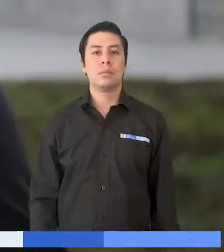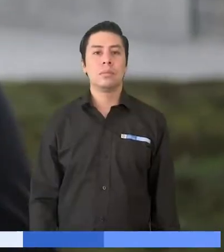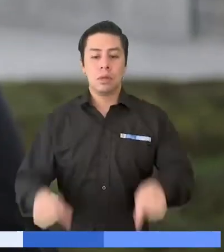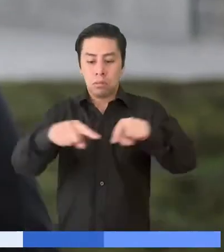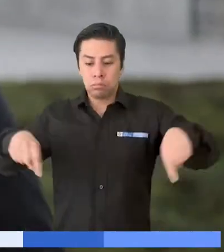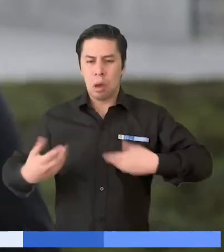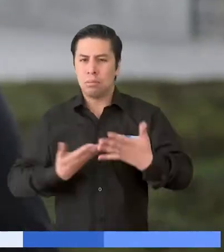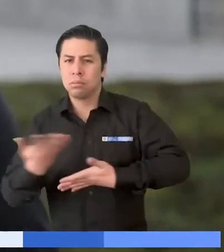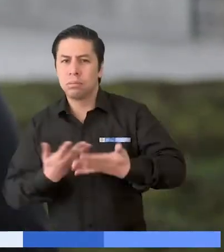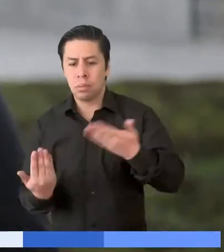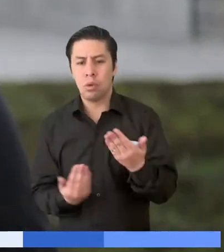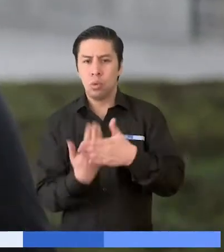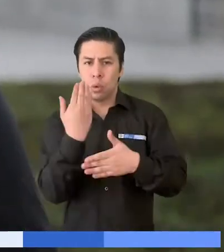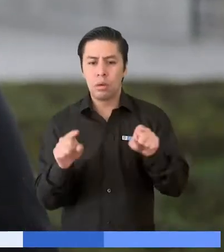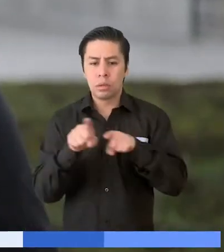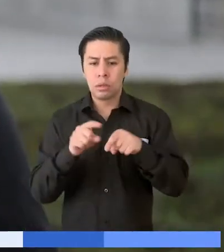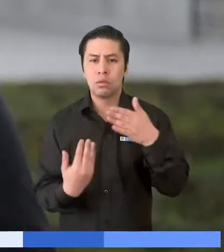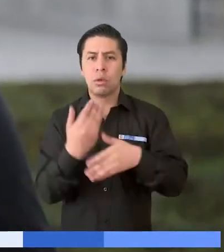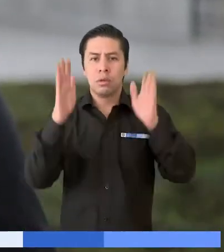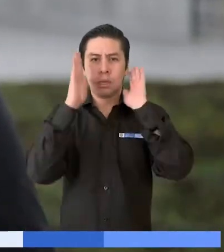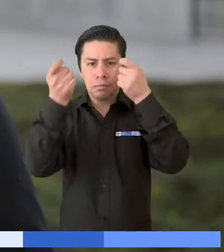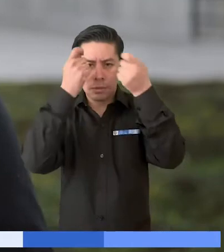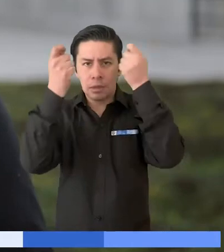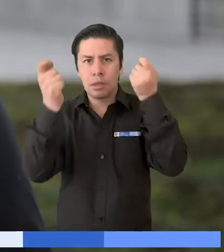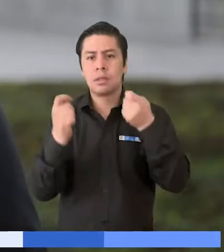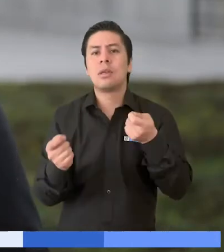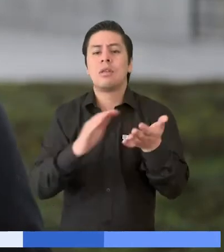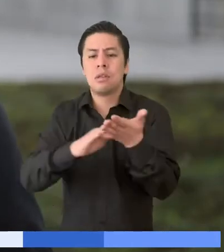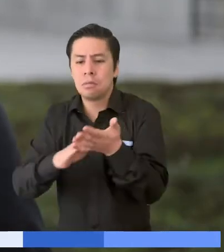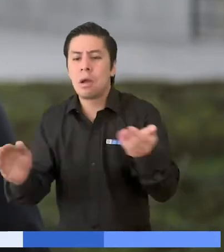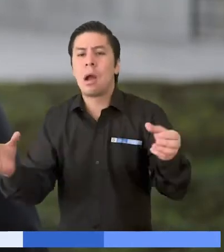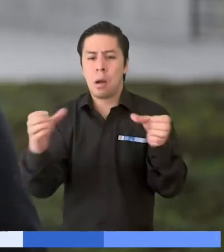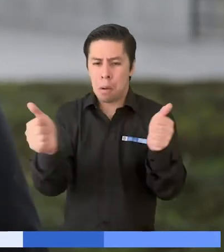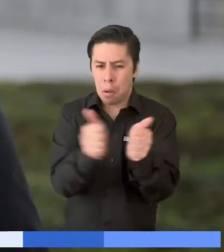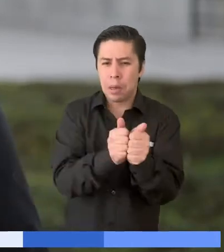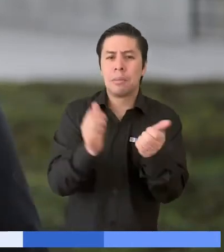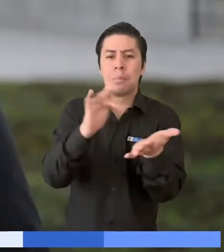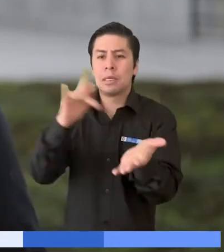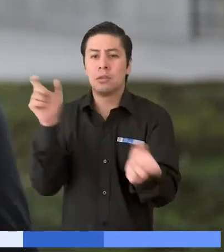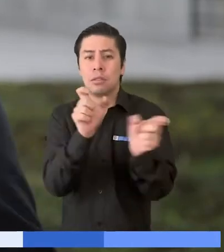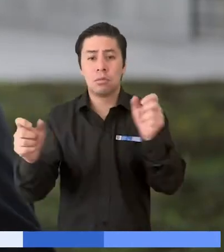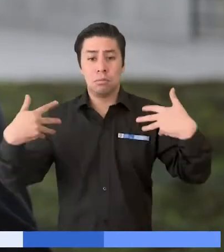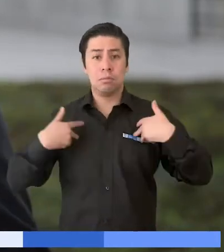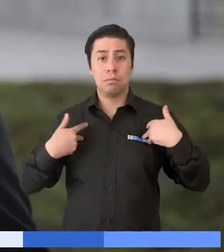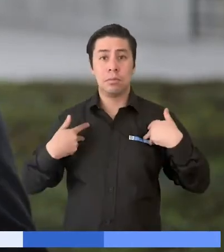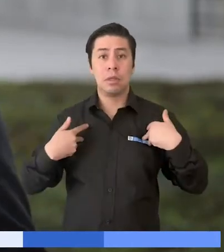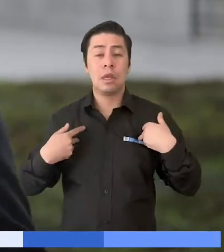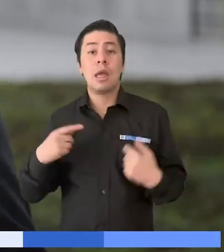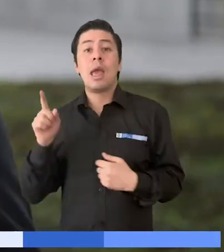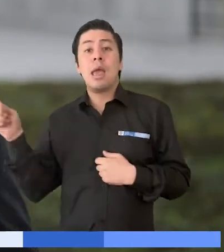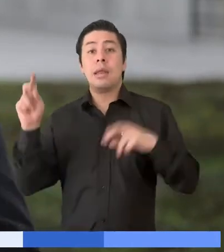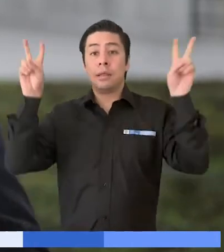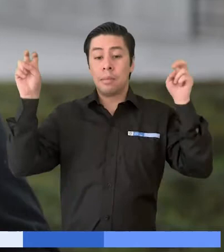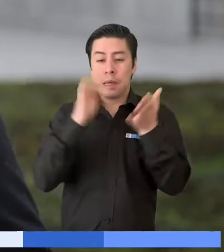Durante el conversatorio, nuevos retos, nuevos medios, estrategias de atención y acompañamiento no presencial a víctimas de conflicto. En el marco de la emergencia